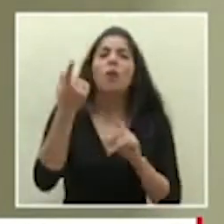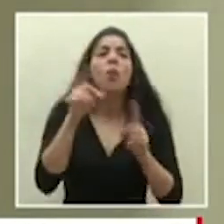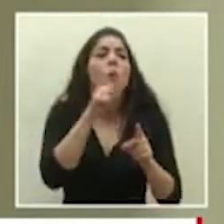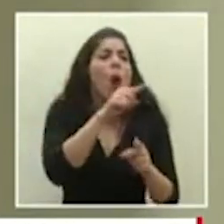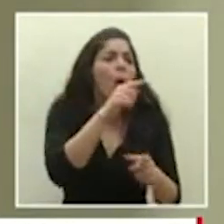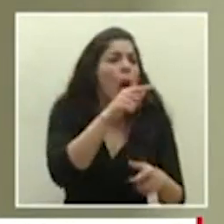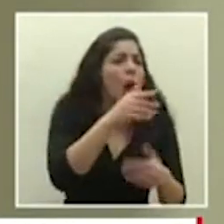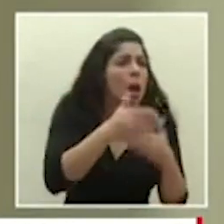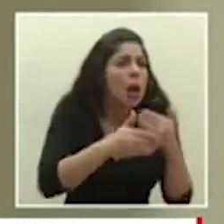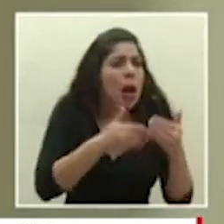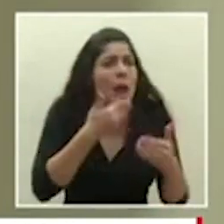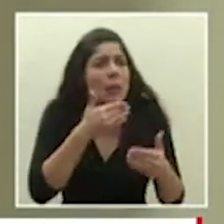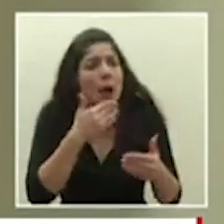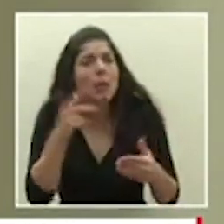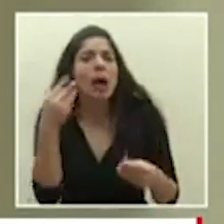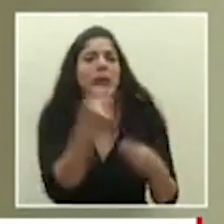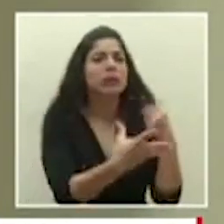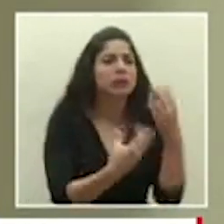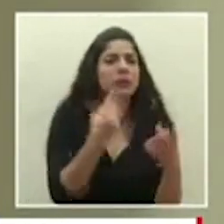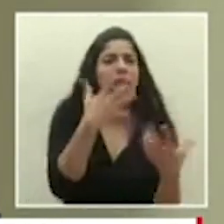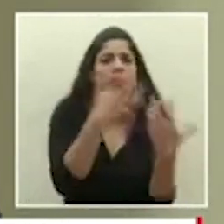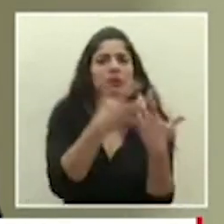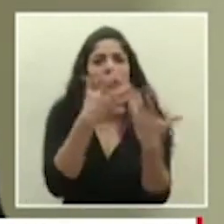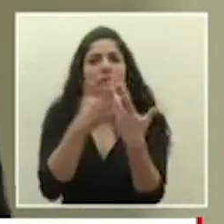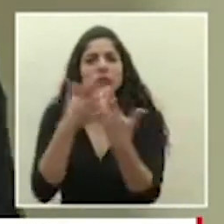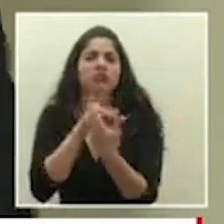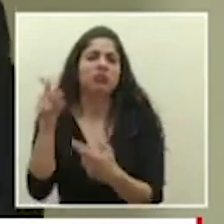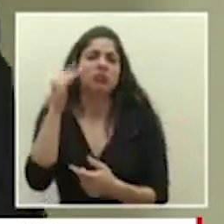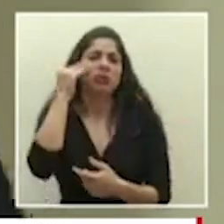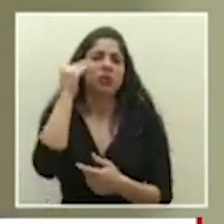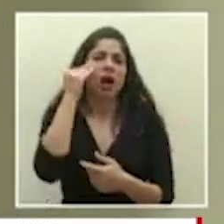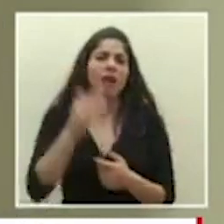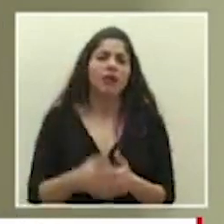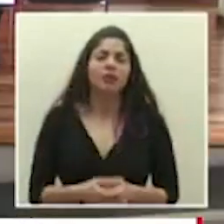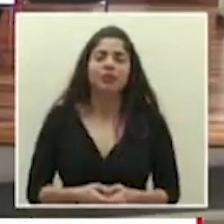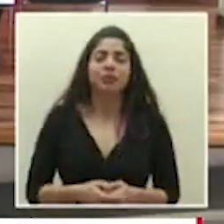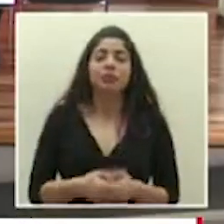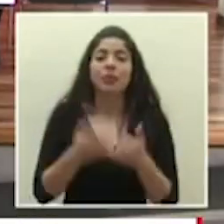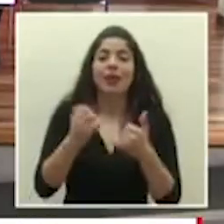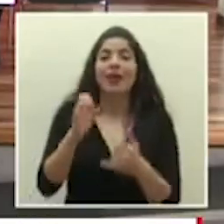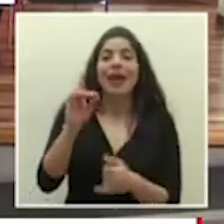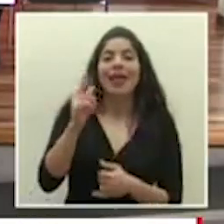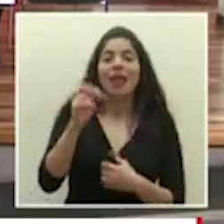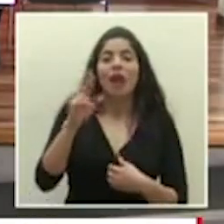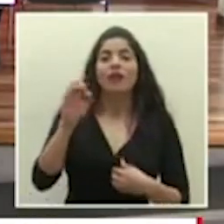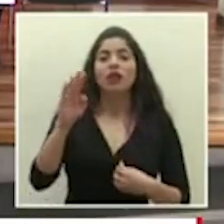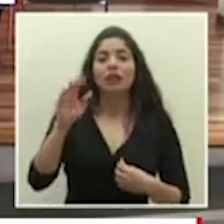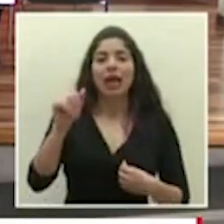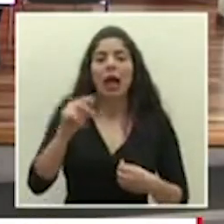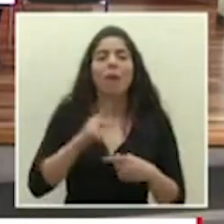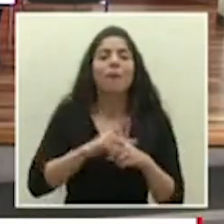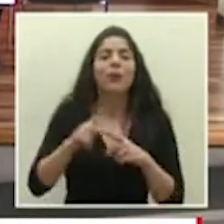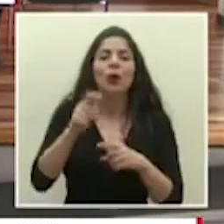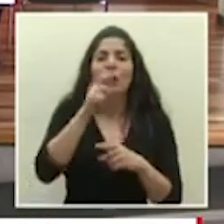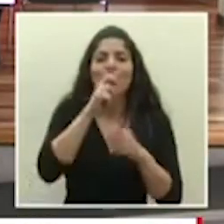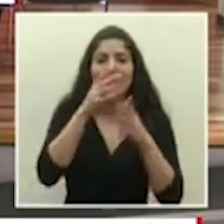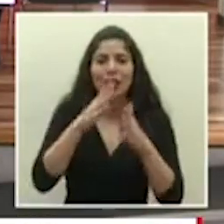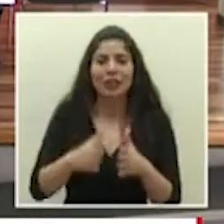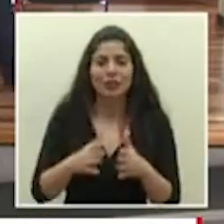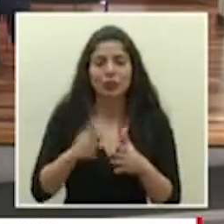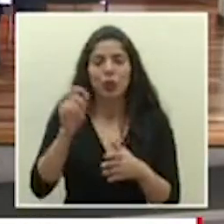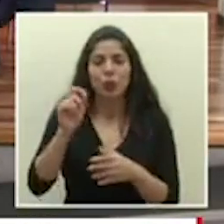acuerdo a la evolución de síntomas de esos pacientes continuamos con Edgar Fonseca de puroperiodismo punto com